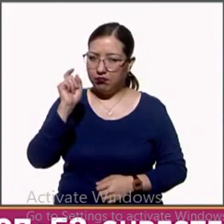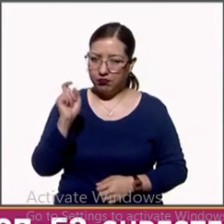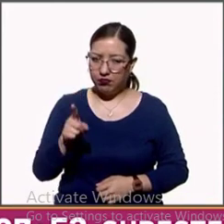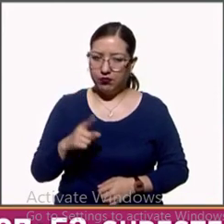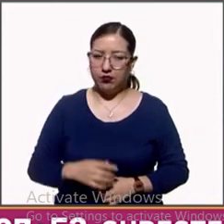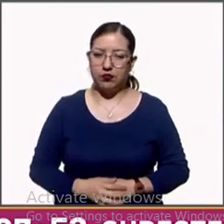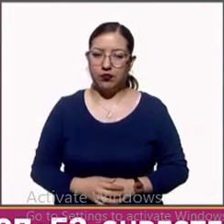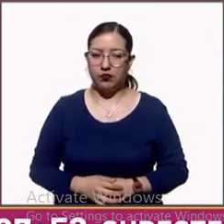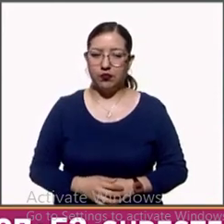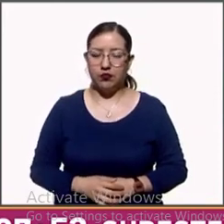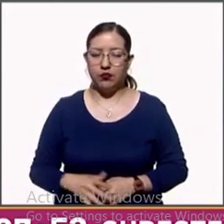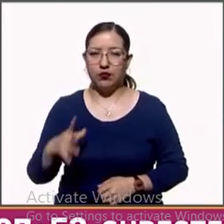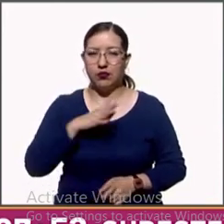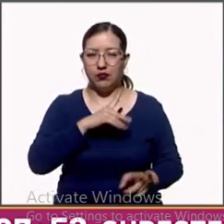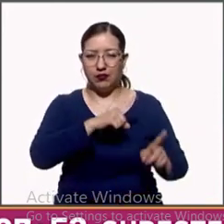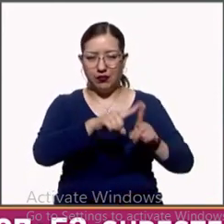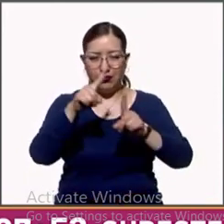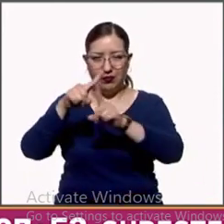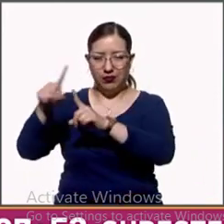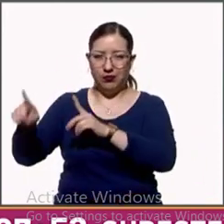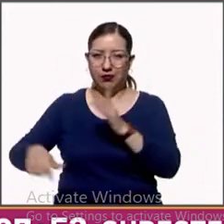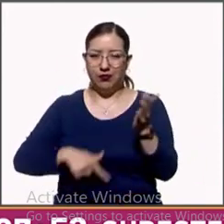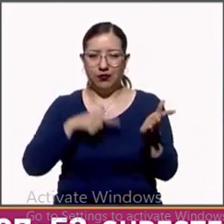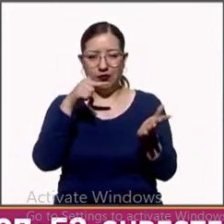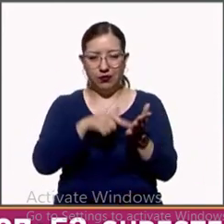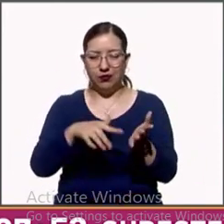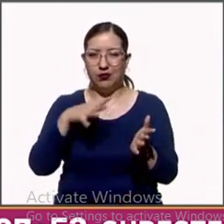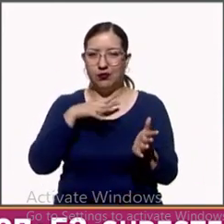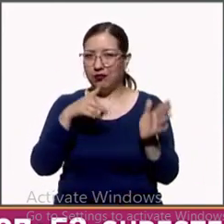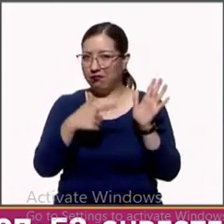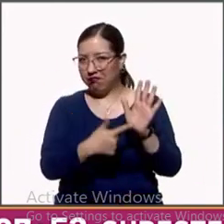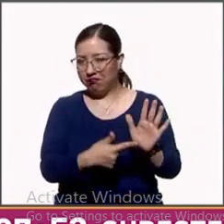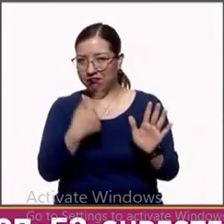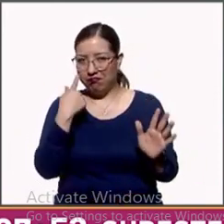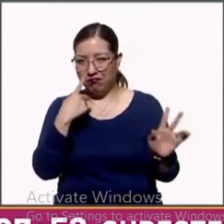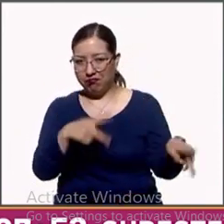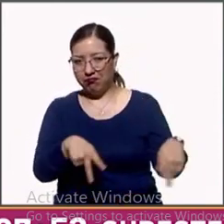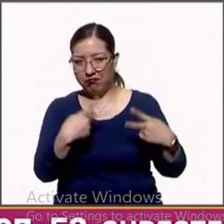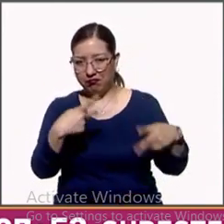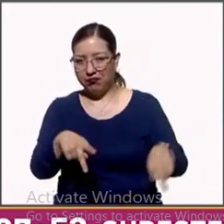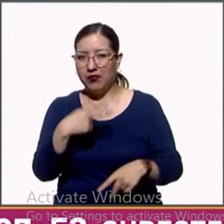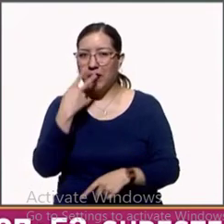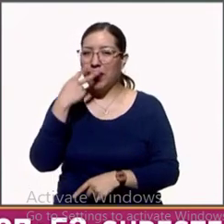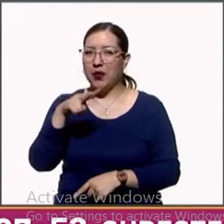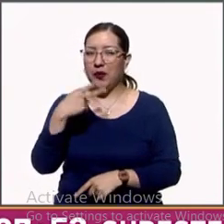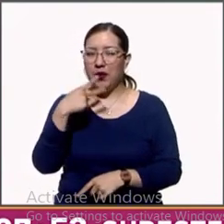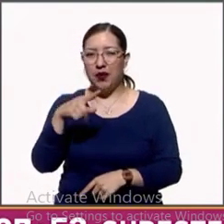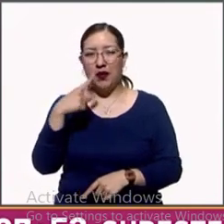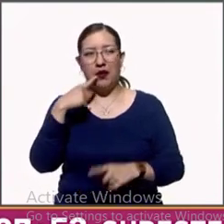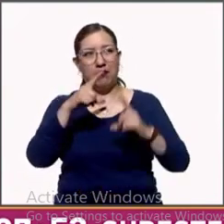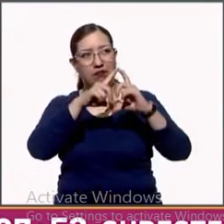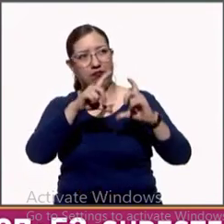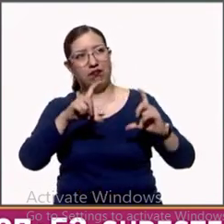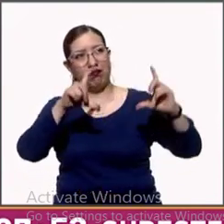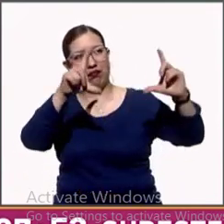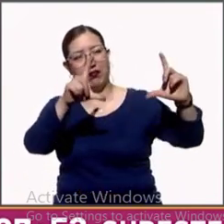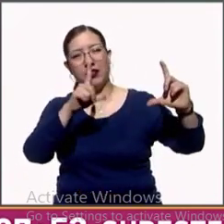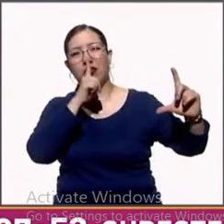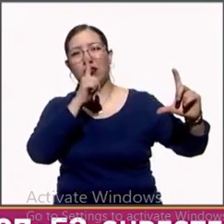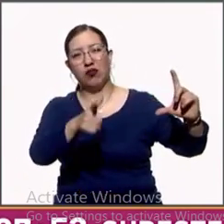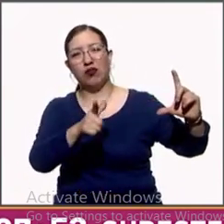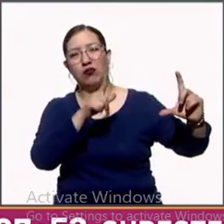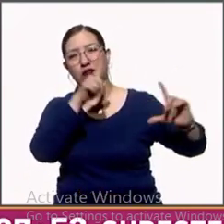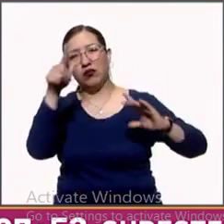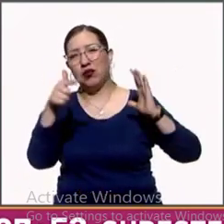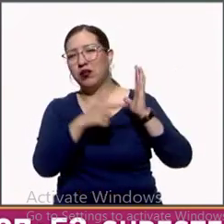Preguntamos, diversos puntos de venta exhiben los productos del tabaco en grandes y llamativos anaqueles luminosos en